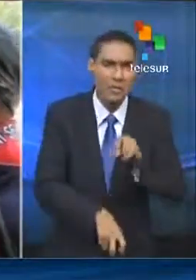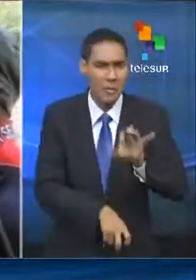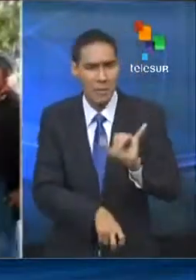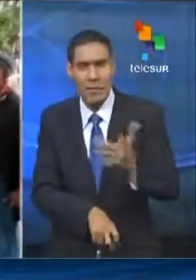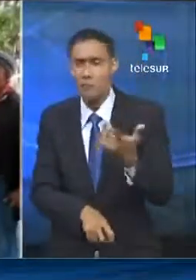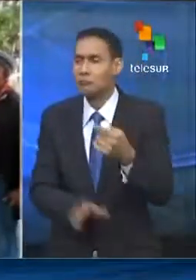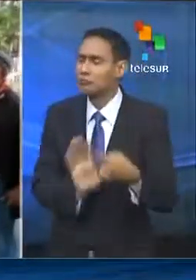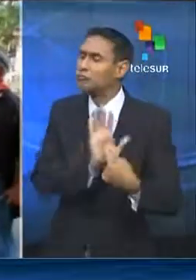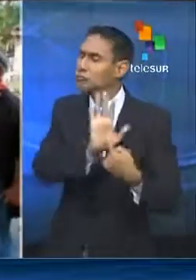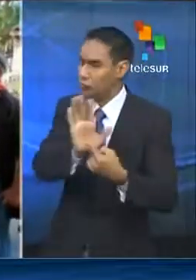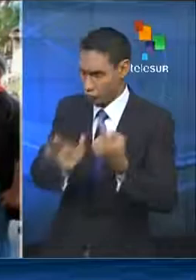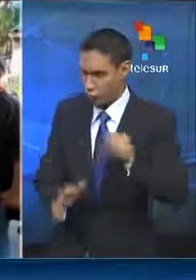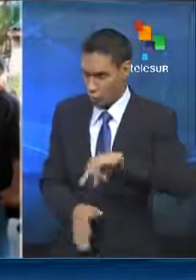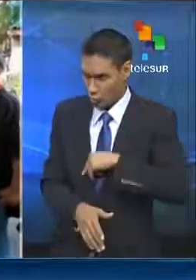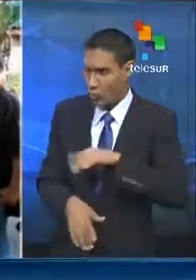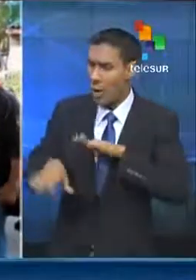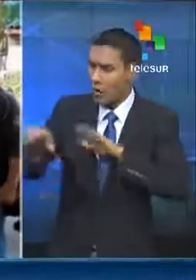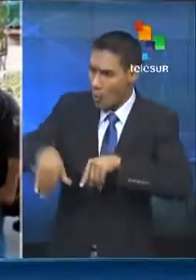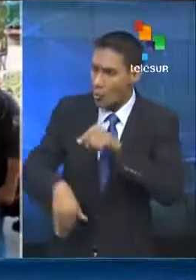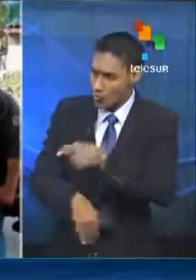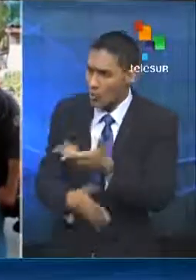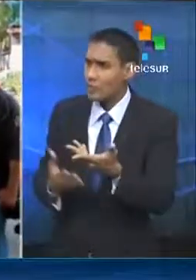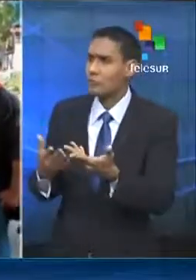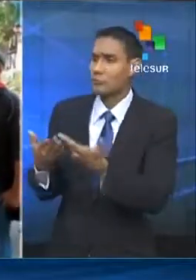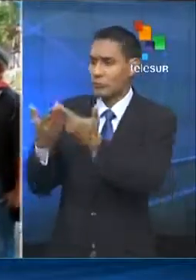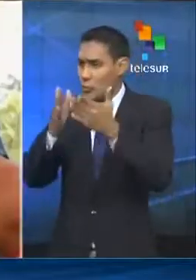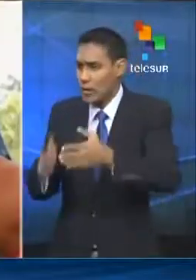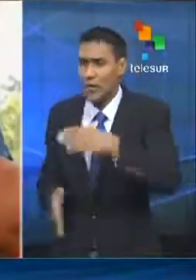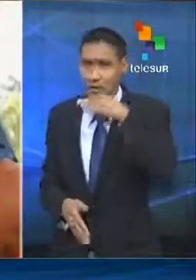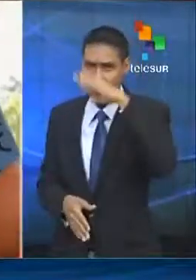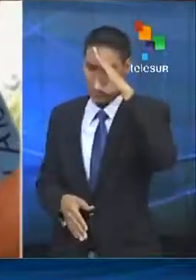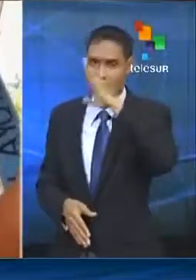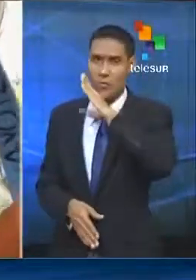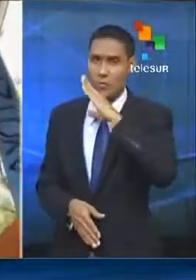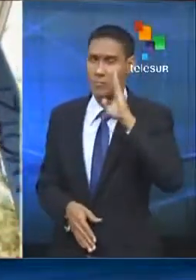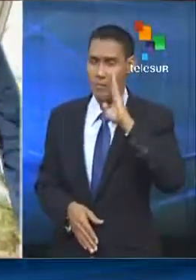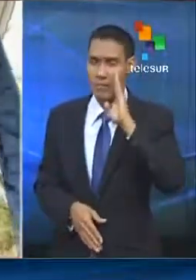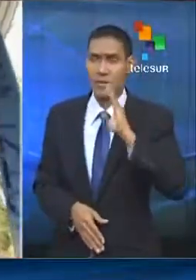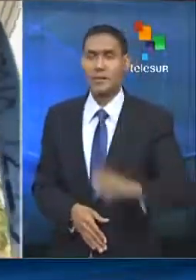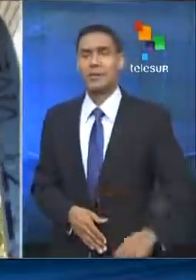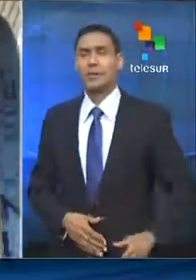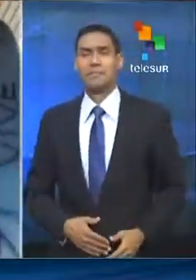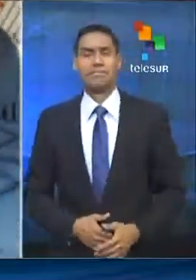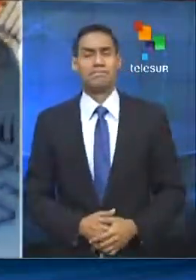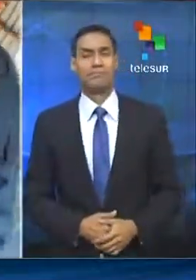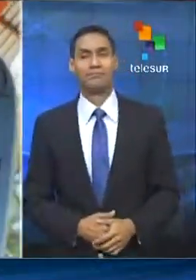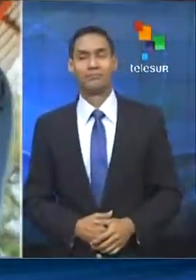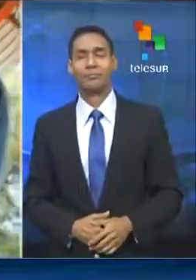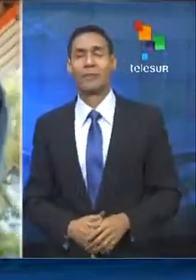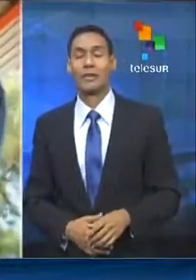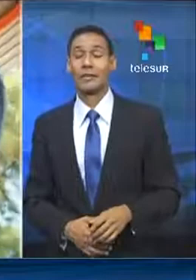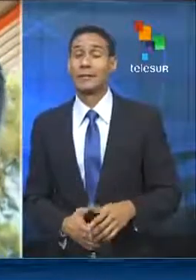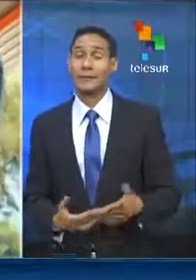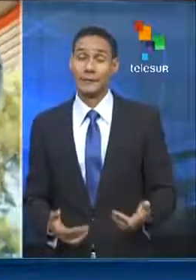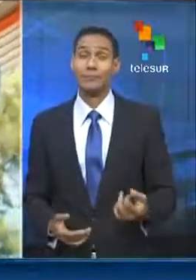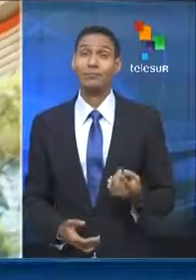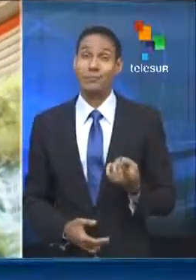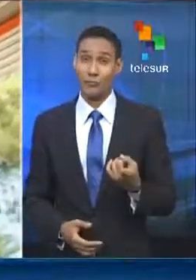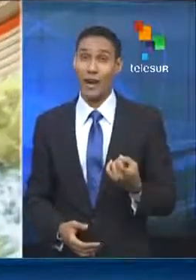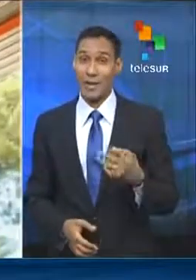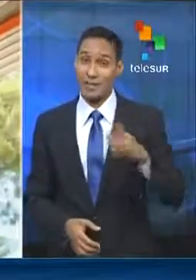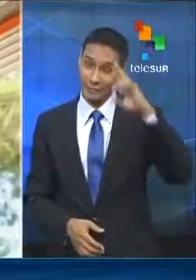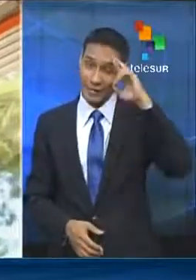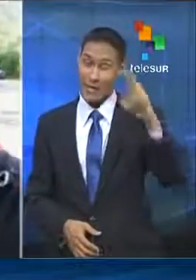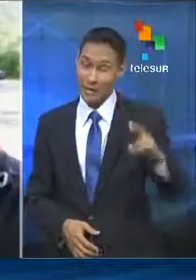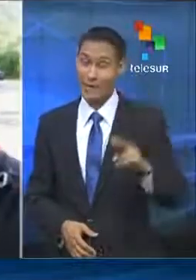a mostrar su apoyo a los estudiantes y padres de familia. Es el efecto de la falta de respeto a los derechos más